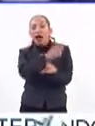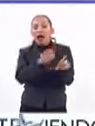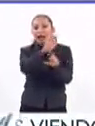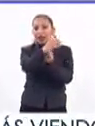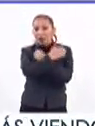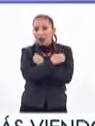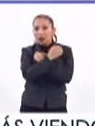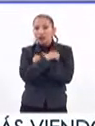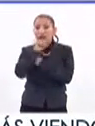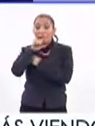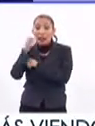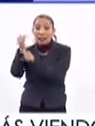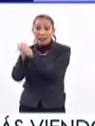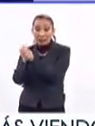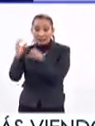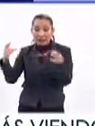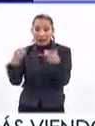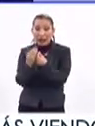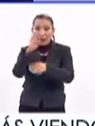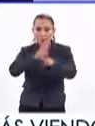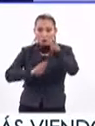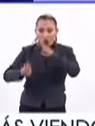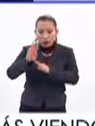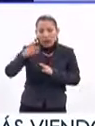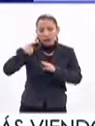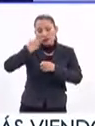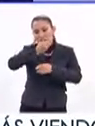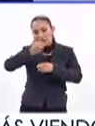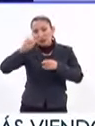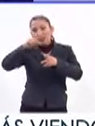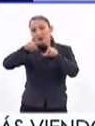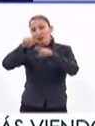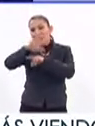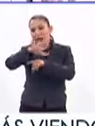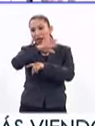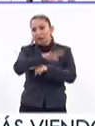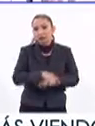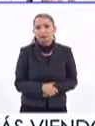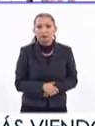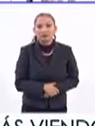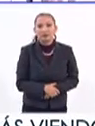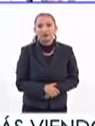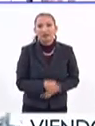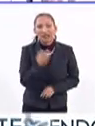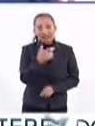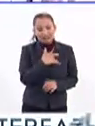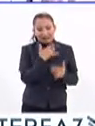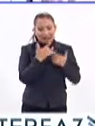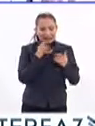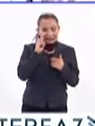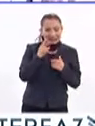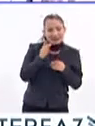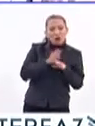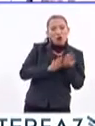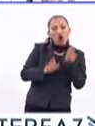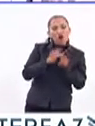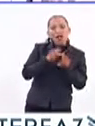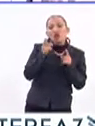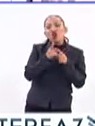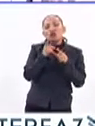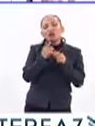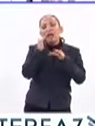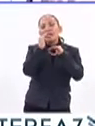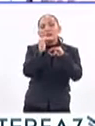ámbito educativo y de investigación en la biología y disciplinas relacionadas. Es esa inquietud de ver hasta dónde llega la biología,